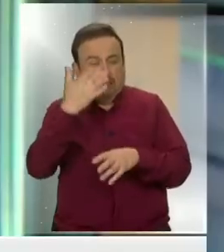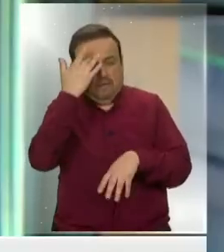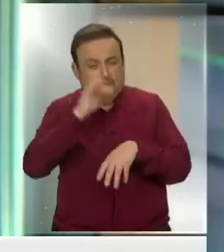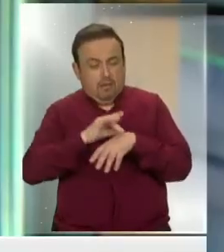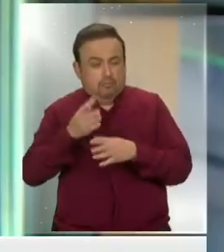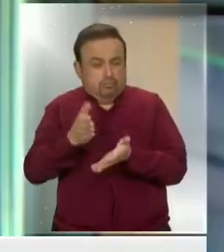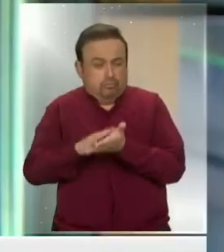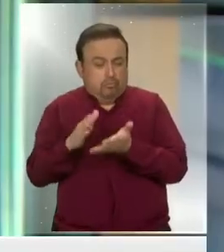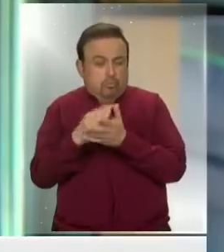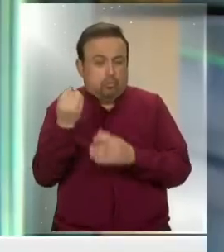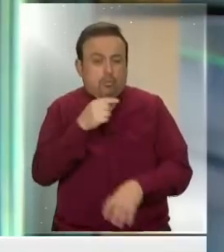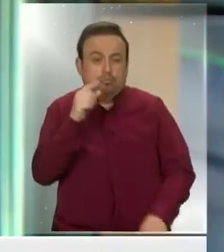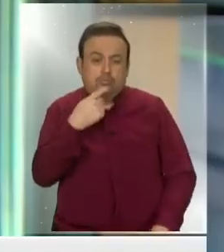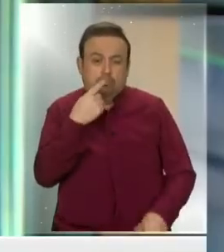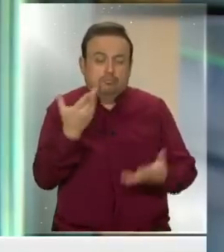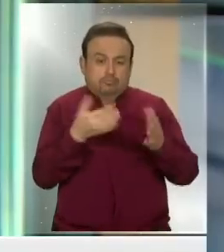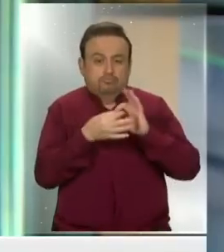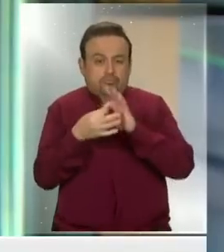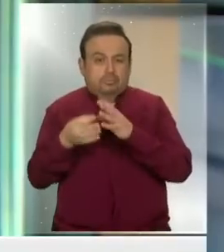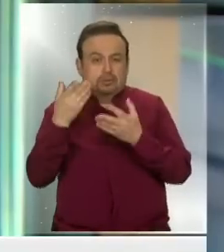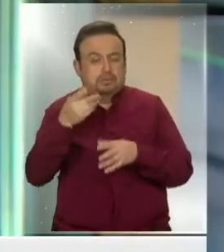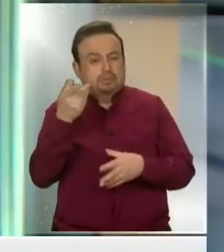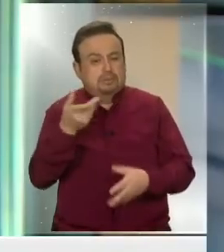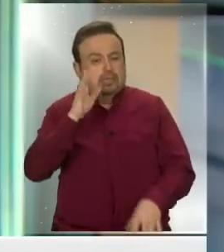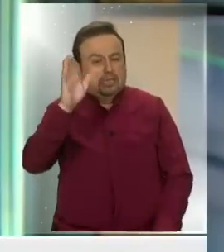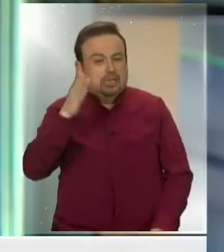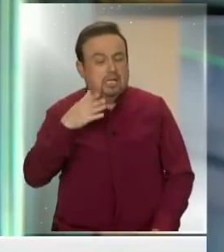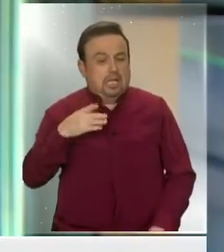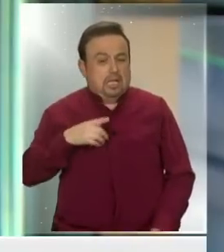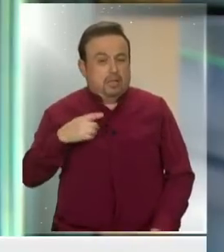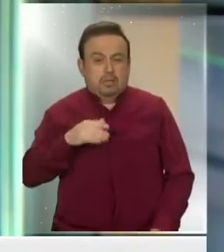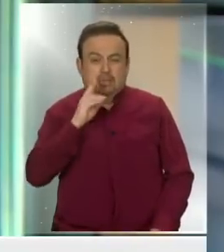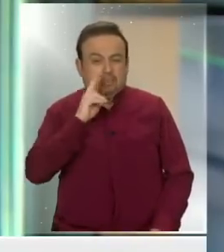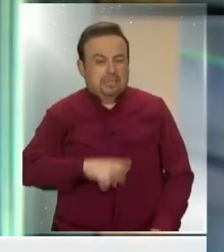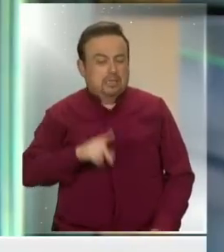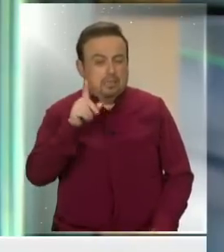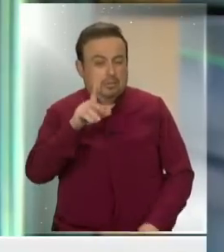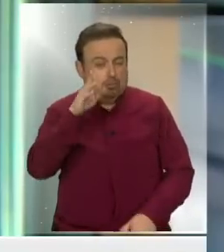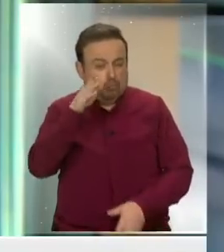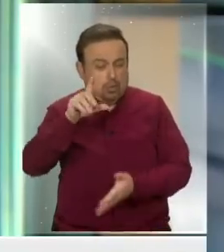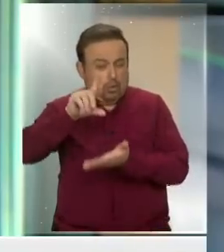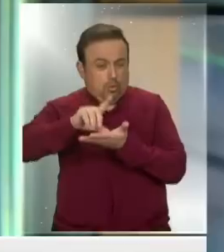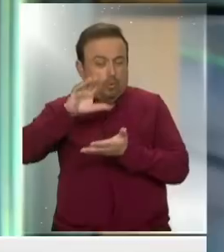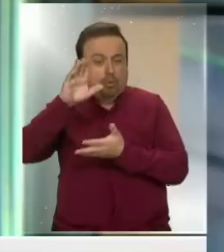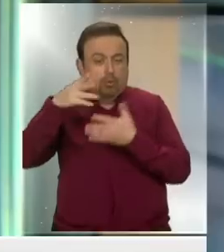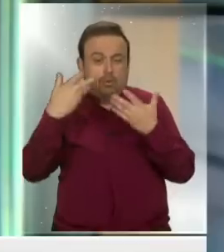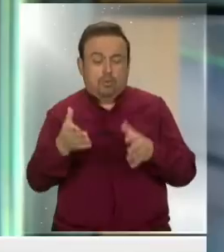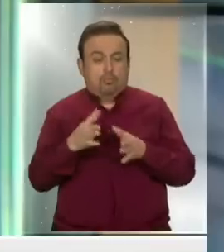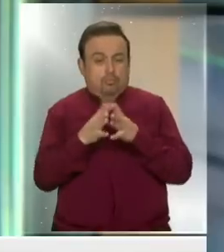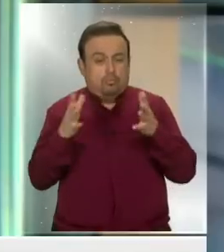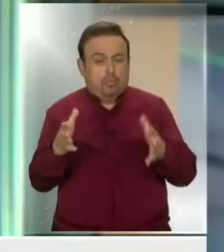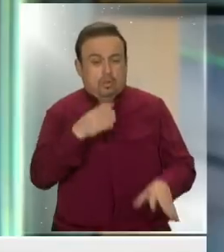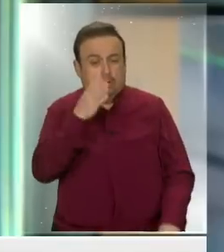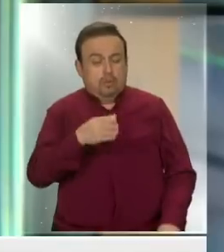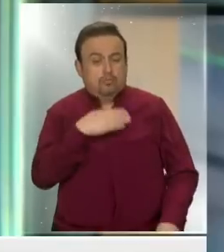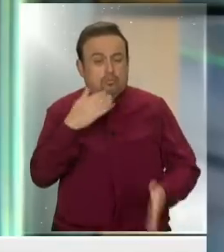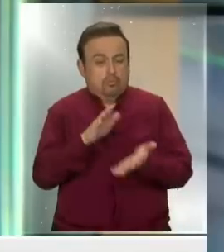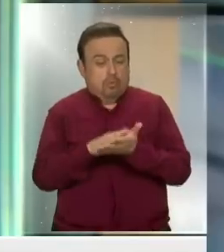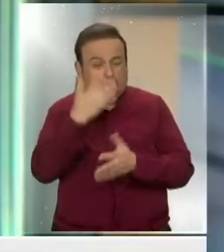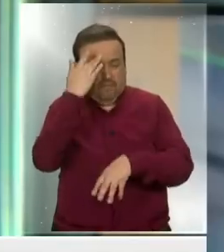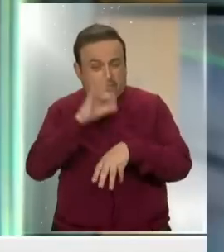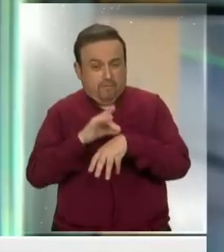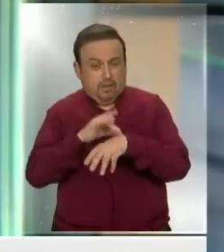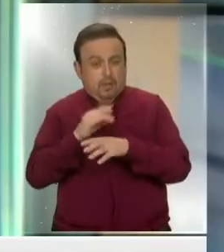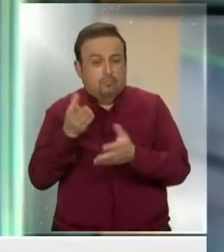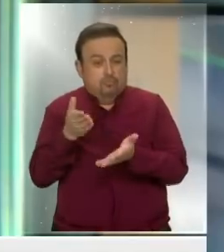nivel de mortalidad. Podría ser uno de los factores que explique lo que está pasando en Estados Unidos, sin duda, el epicentro de esta pandemia hoy día por la cantidad de casos de infección y también